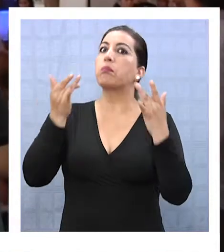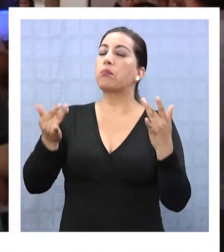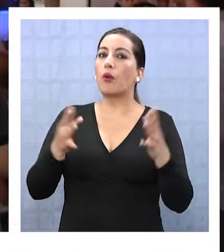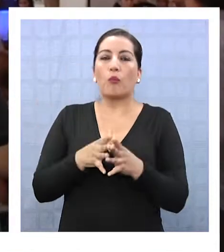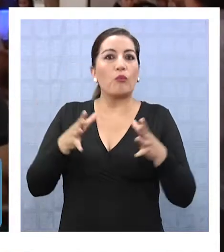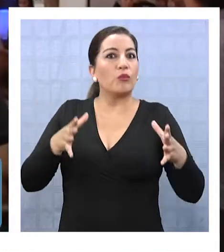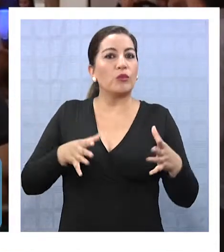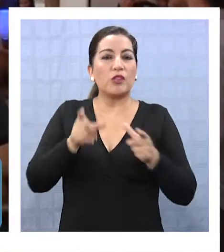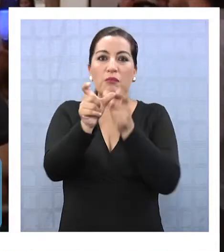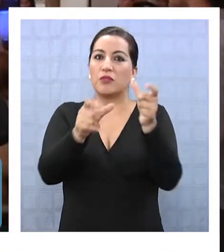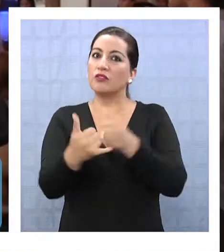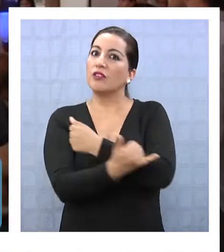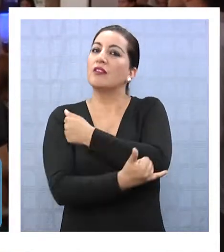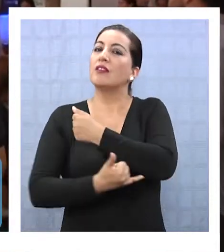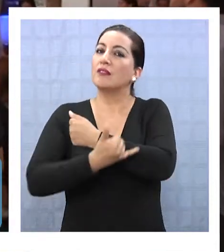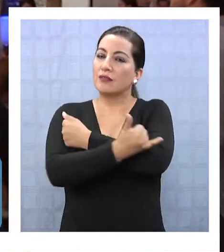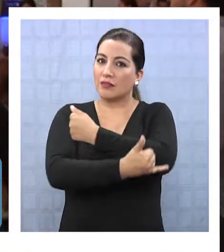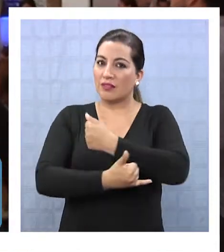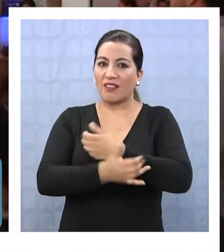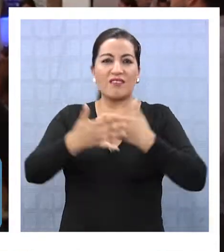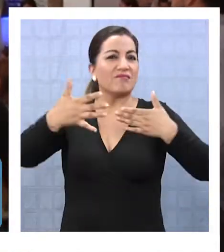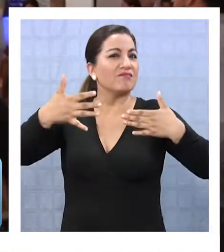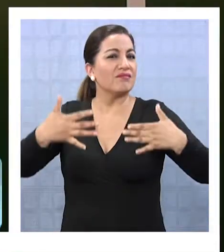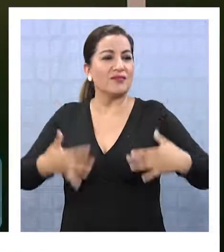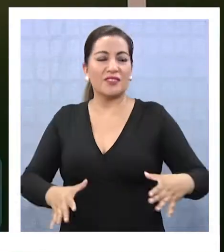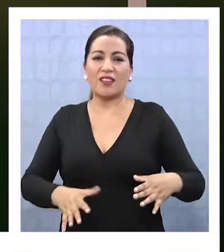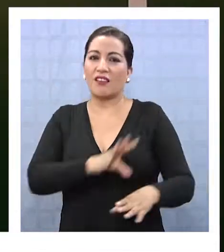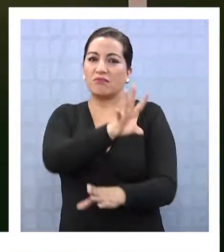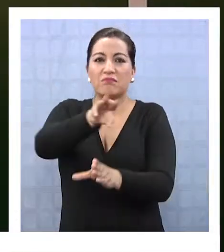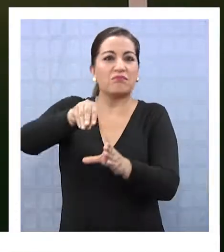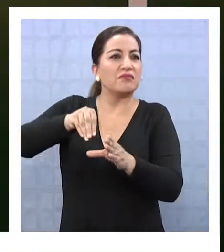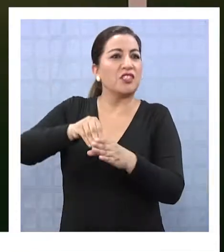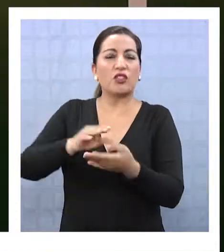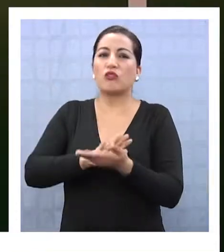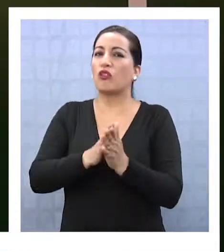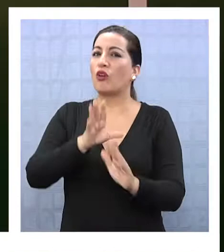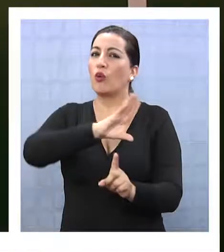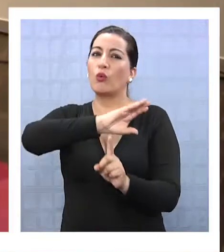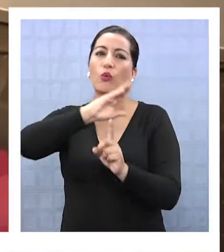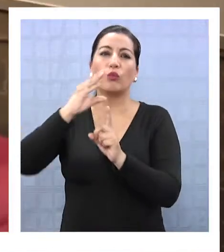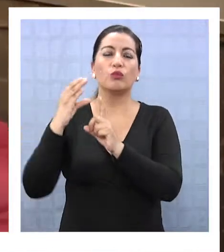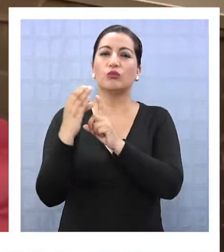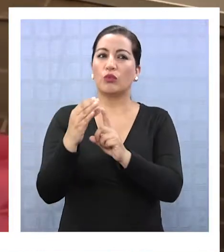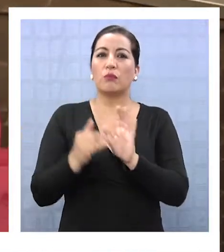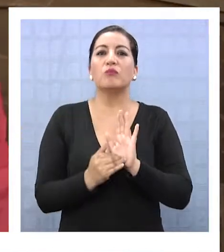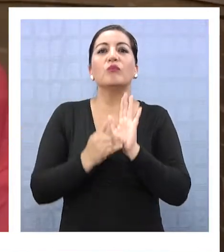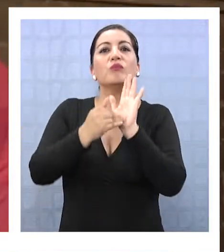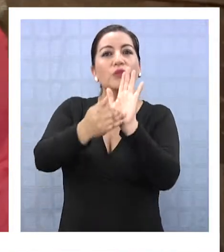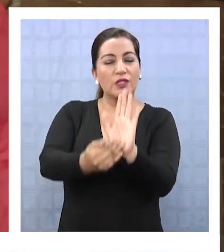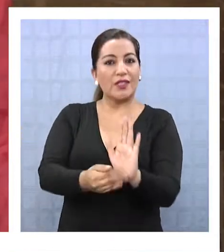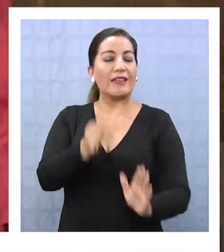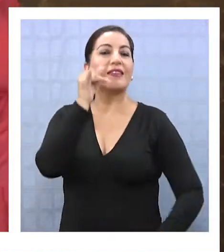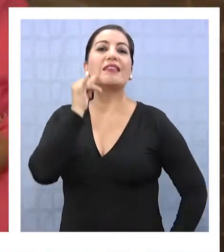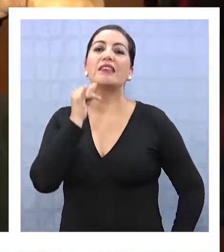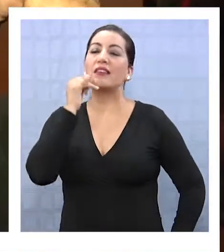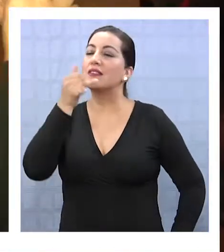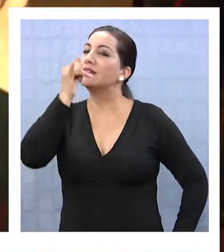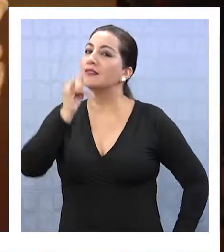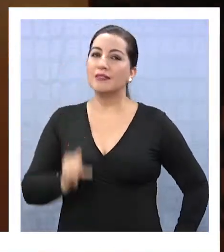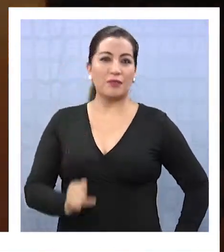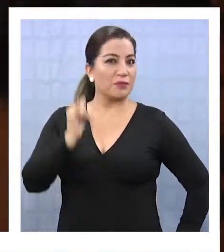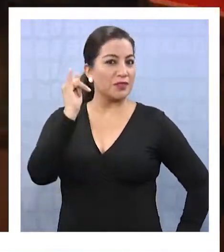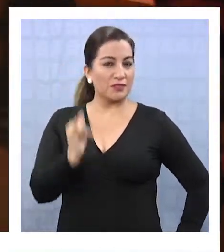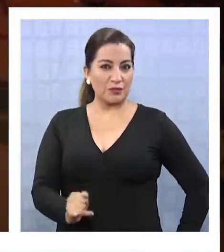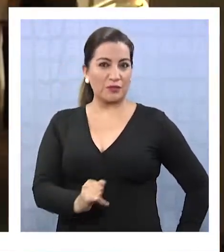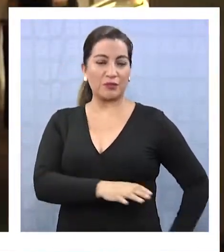muchísimo la expresión de los inmigrantes, que ya están aquí con toda su cultura, demostrando que Iquique como siempre